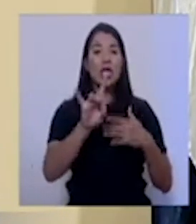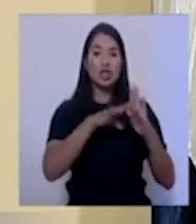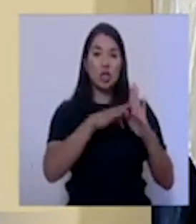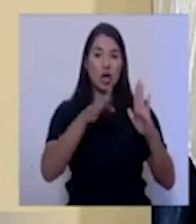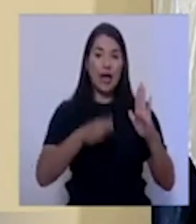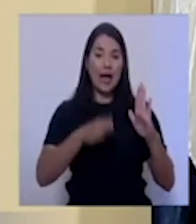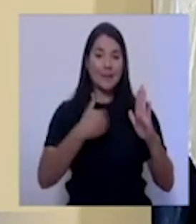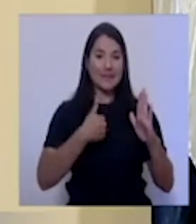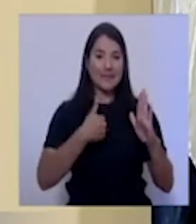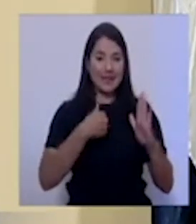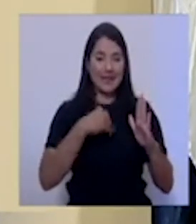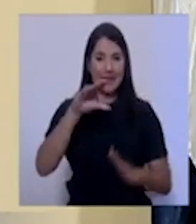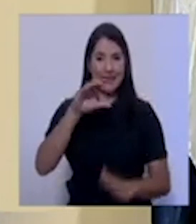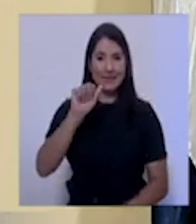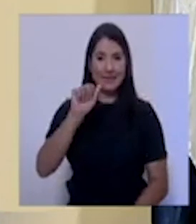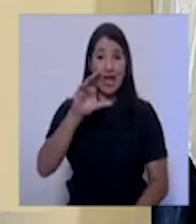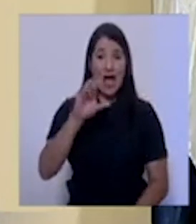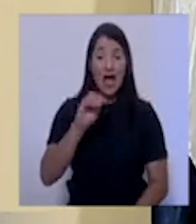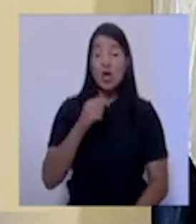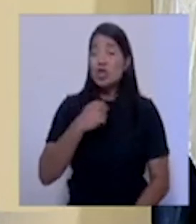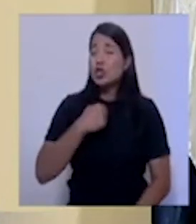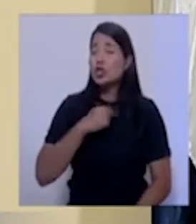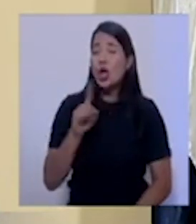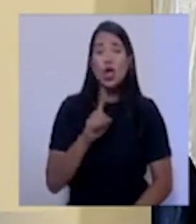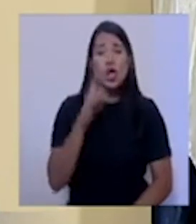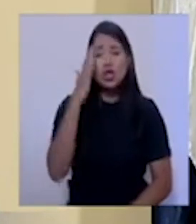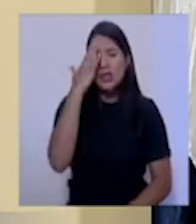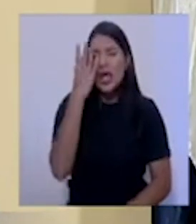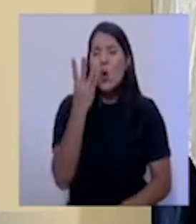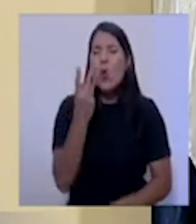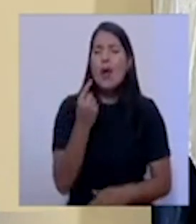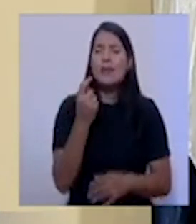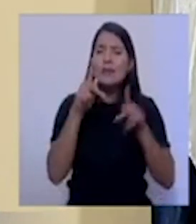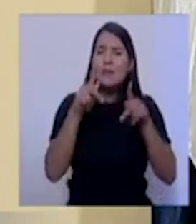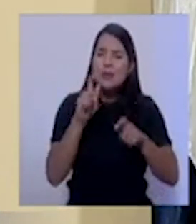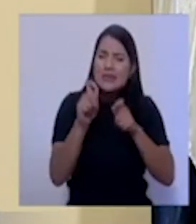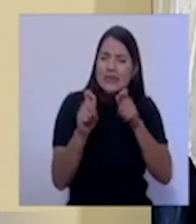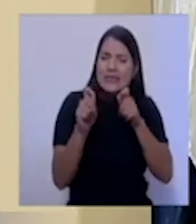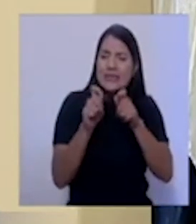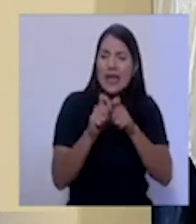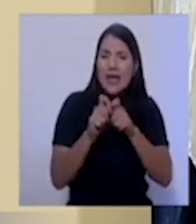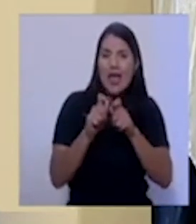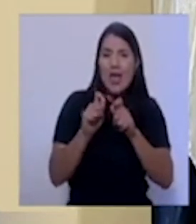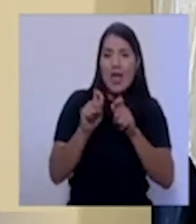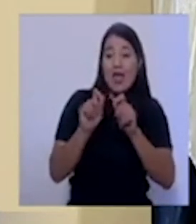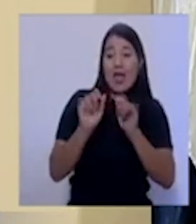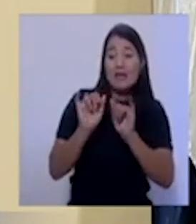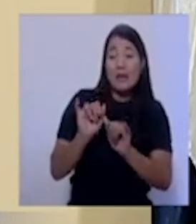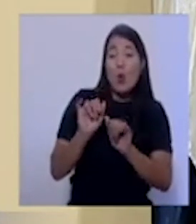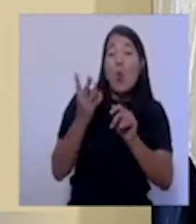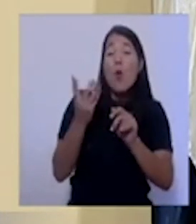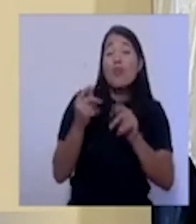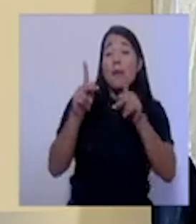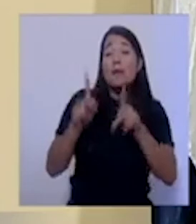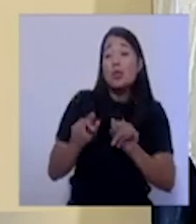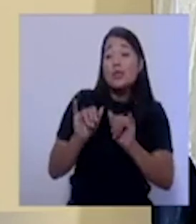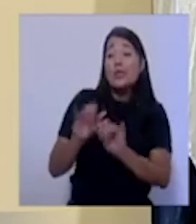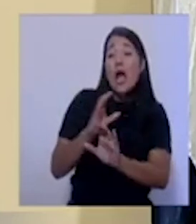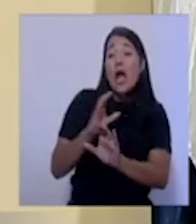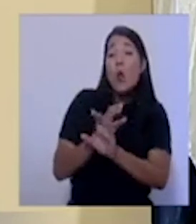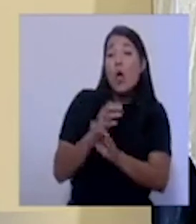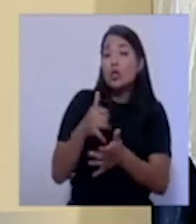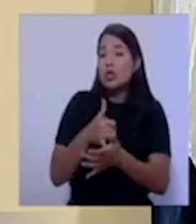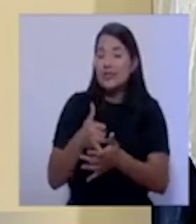Este, no tengo el número exacto de cuántos pacientes han estado internados en cuidados intensivos o cuántos pacientes, pero eso lo podemos conseguir y yo se lo puedo